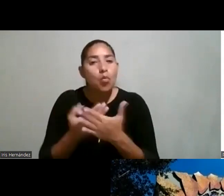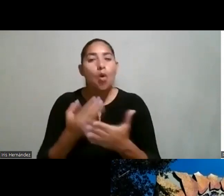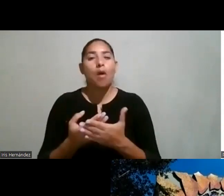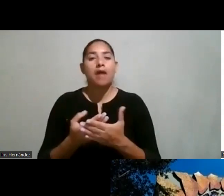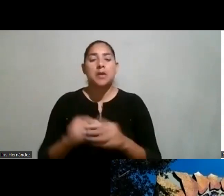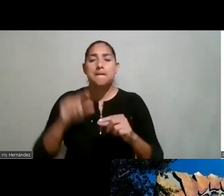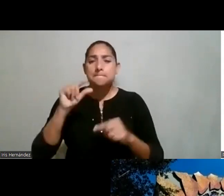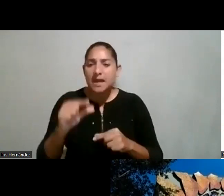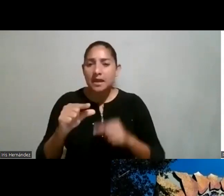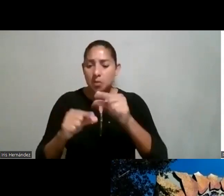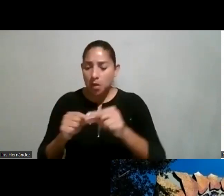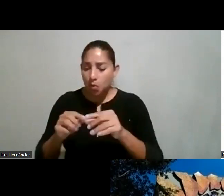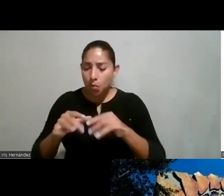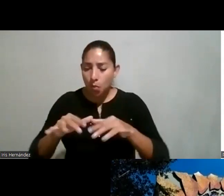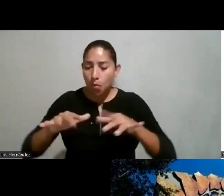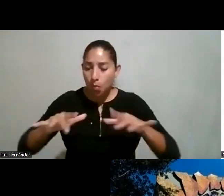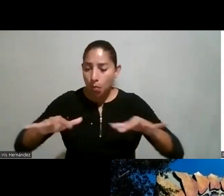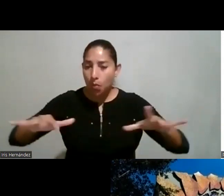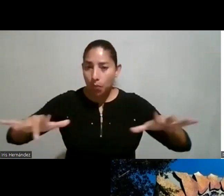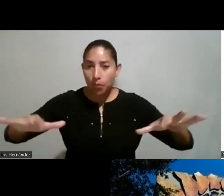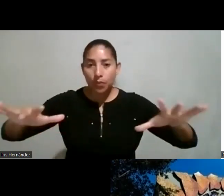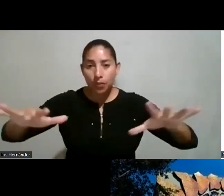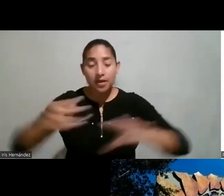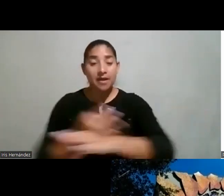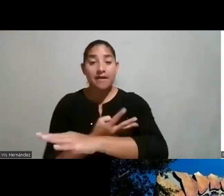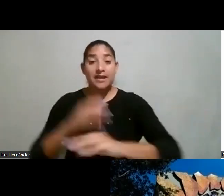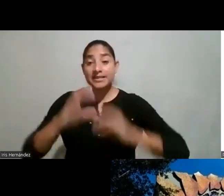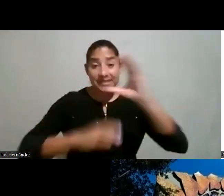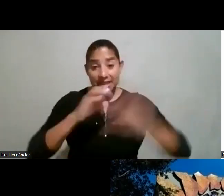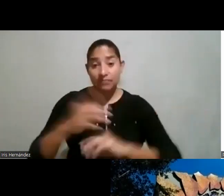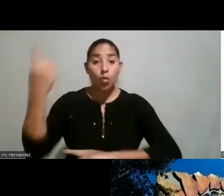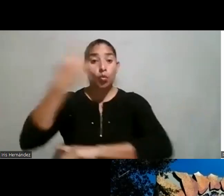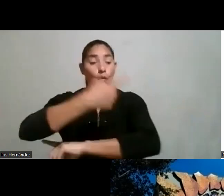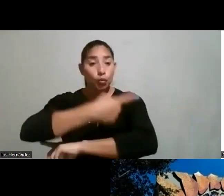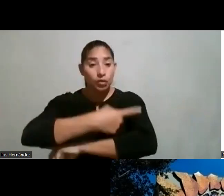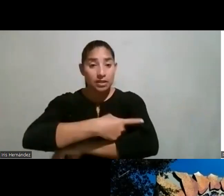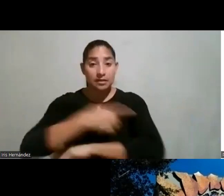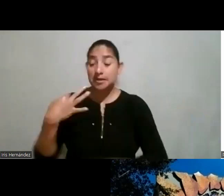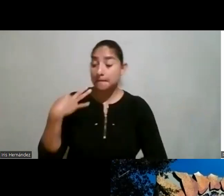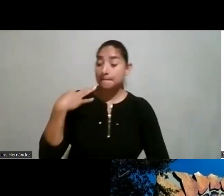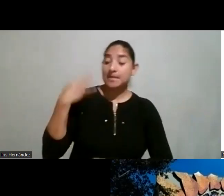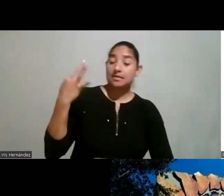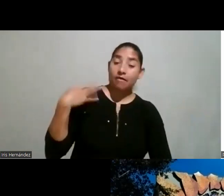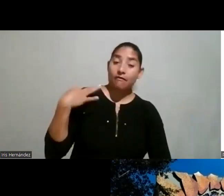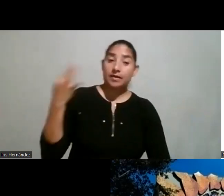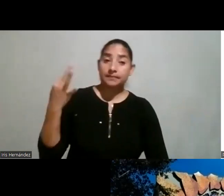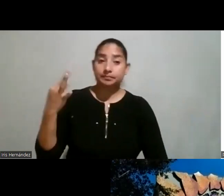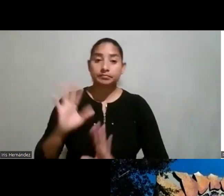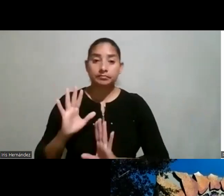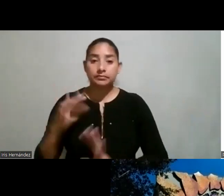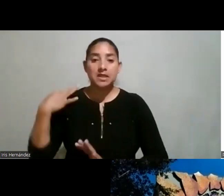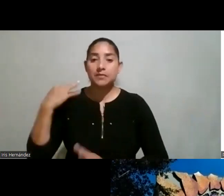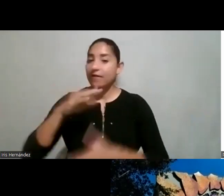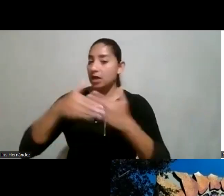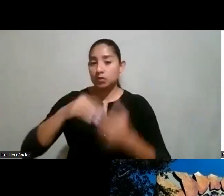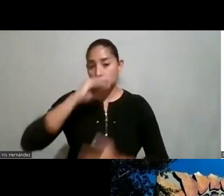sean pequeños y ir extendiendo esas ferias científicas para ellos eran un día donde invitaban estaban invitados todos